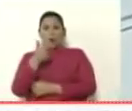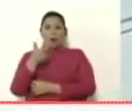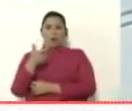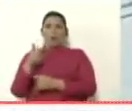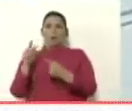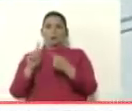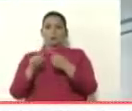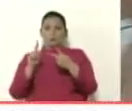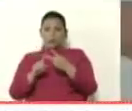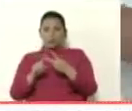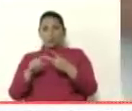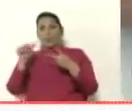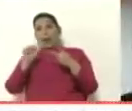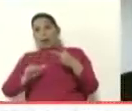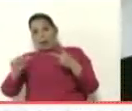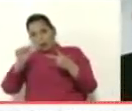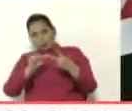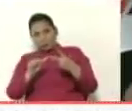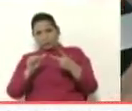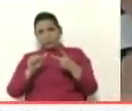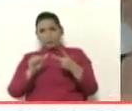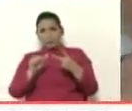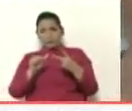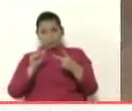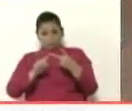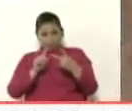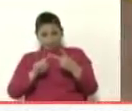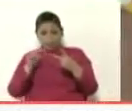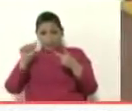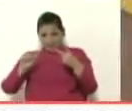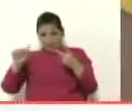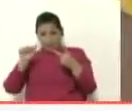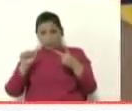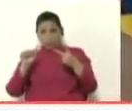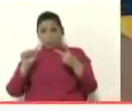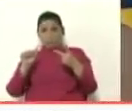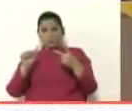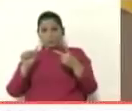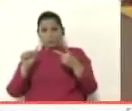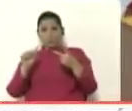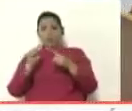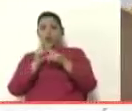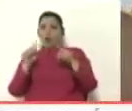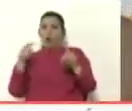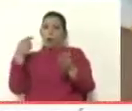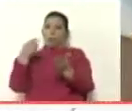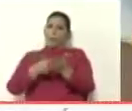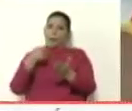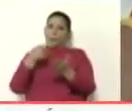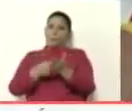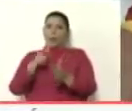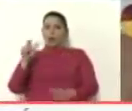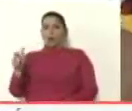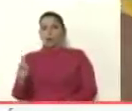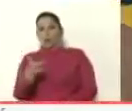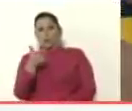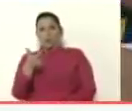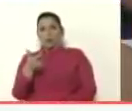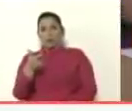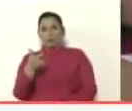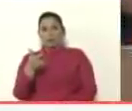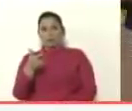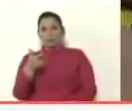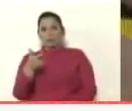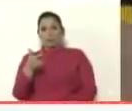Alejandro Betancur este Alejandro Betancur es socio financiero de Gustavo Guaidó y es